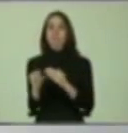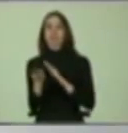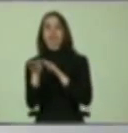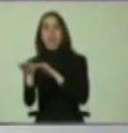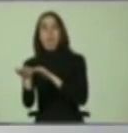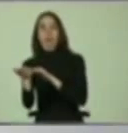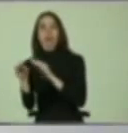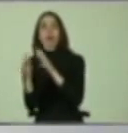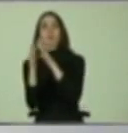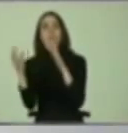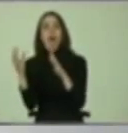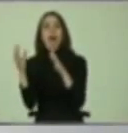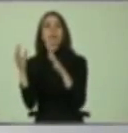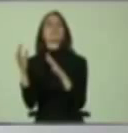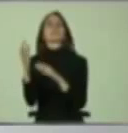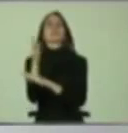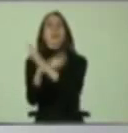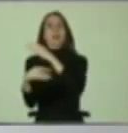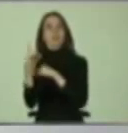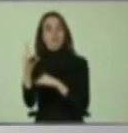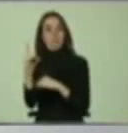apoyos, mayor es la discapacidad.